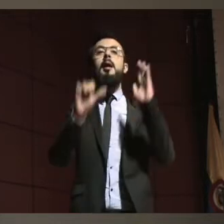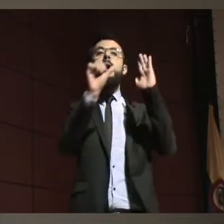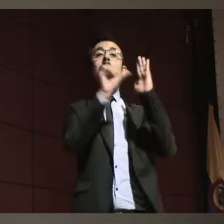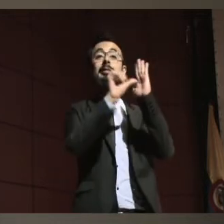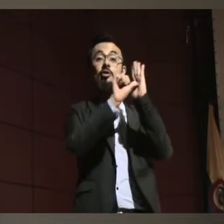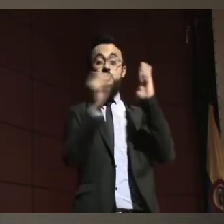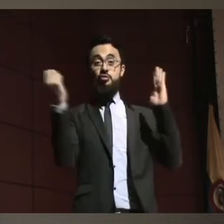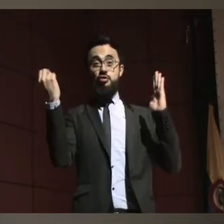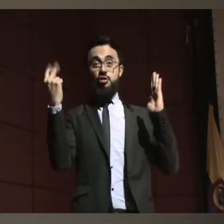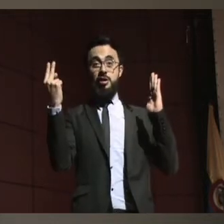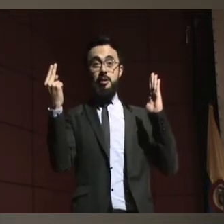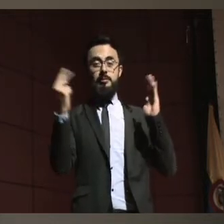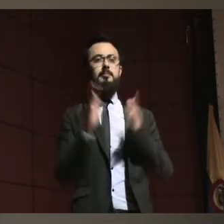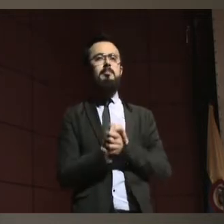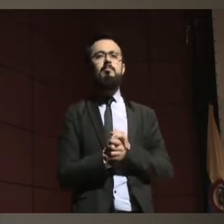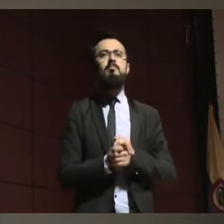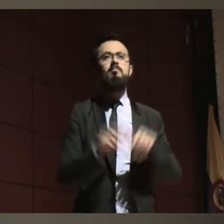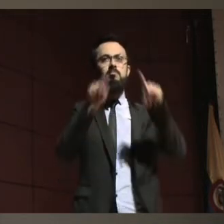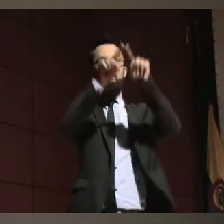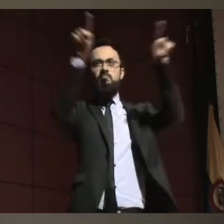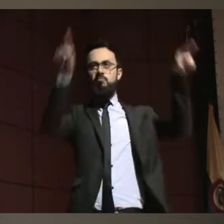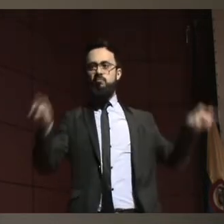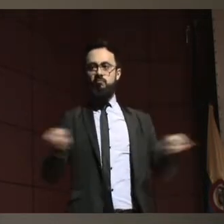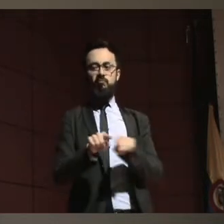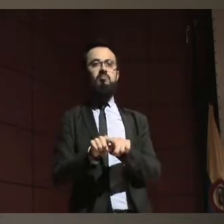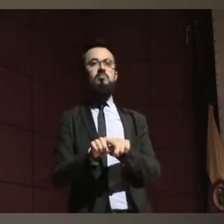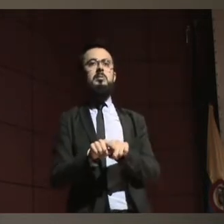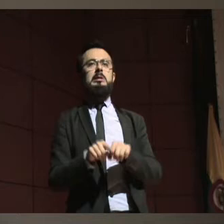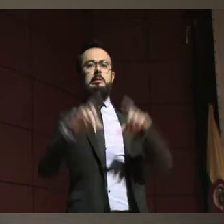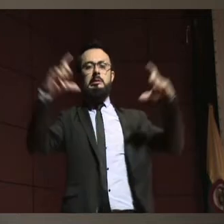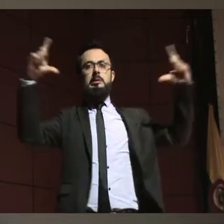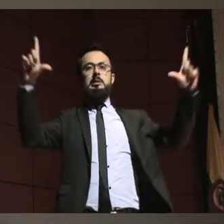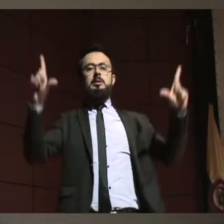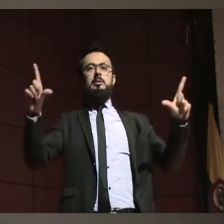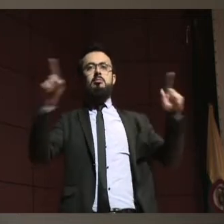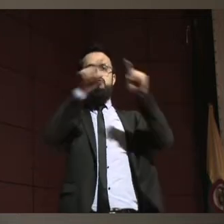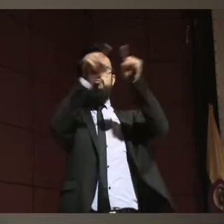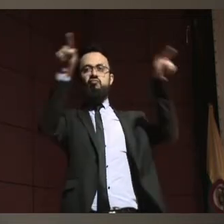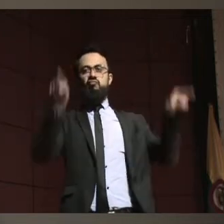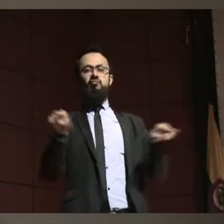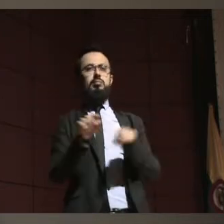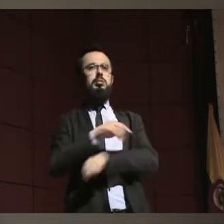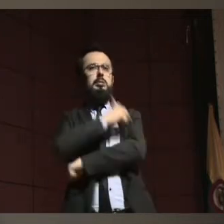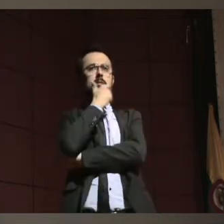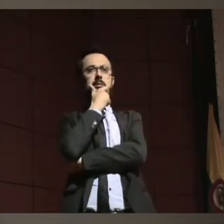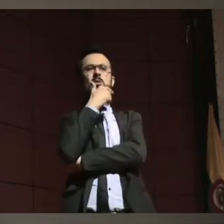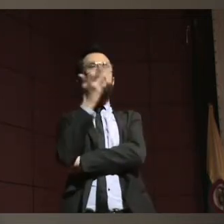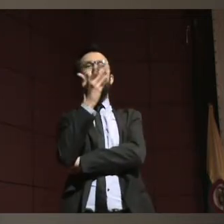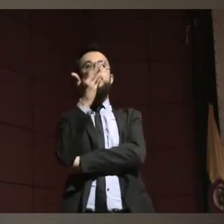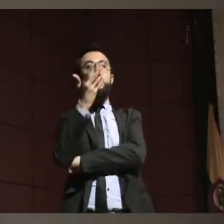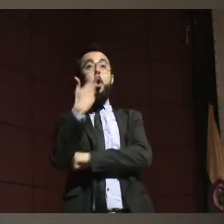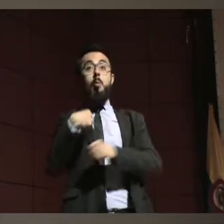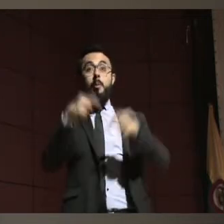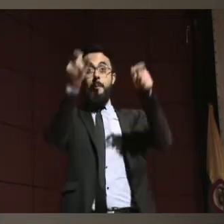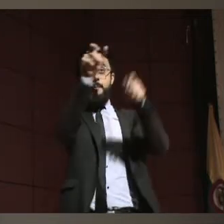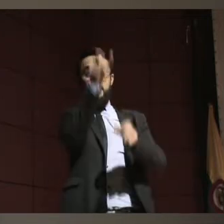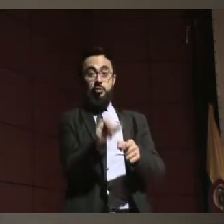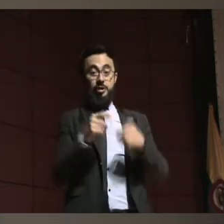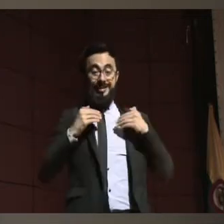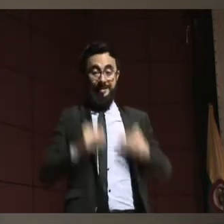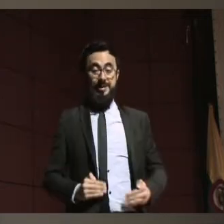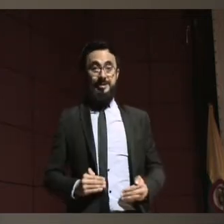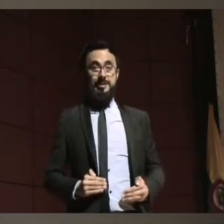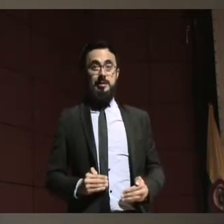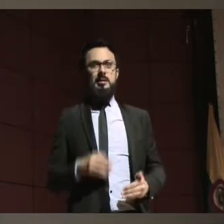oportunidad de decidir hacia dónde se va la vida de una persona con discapacidad.